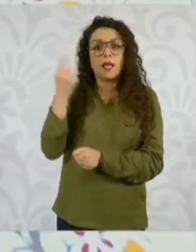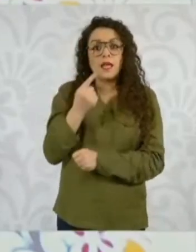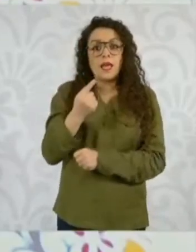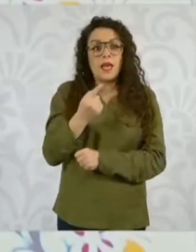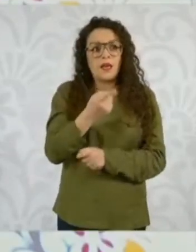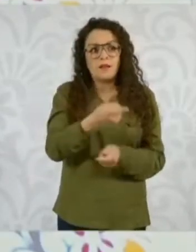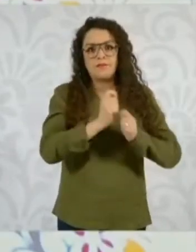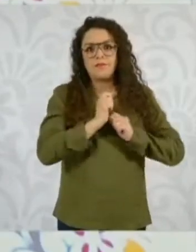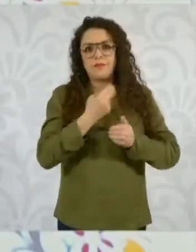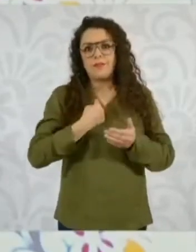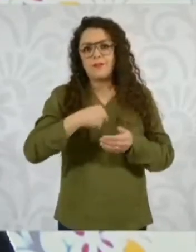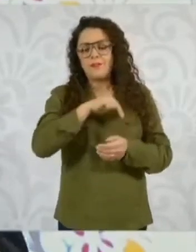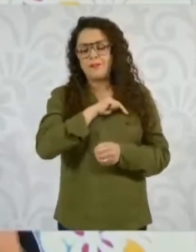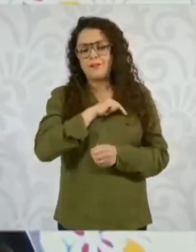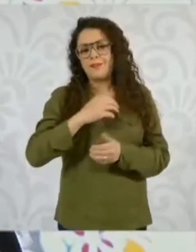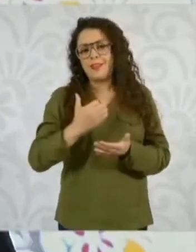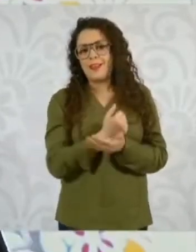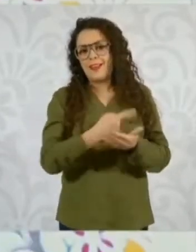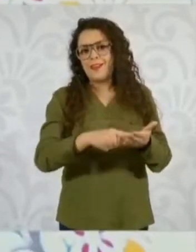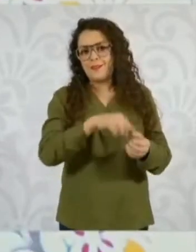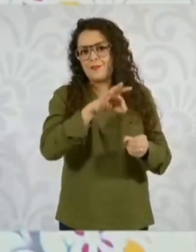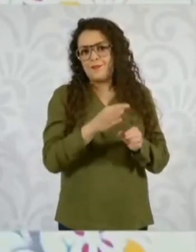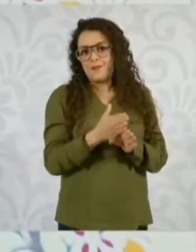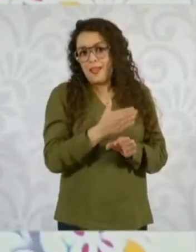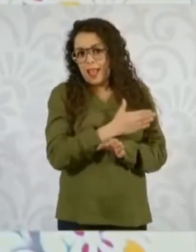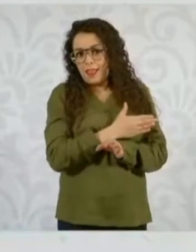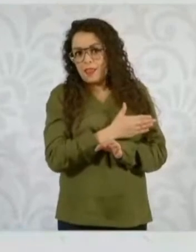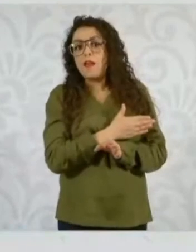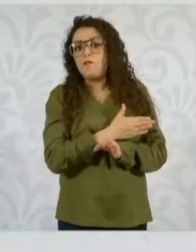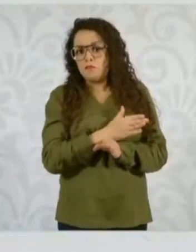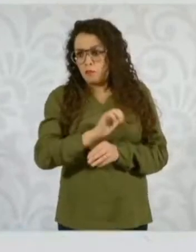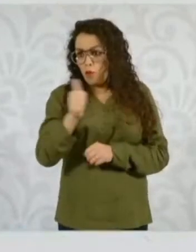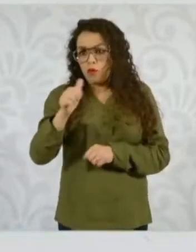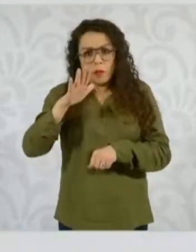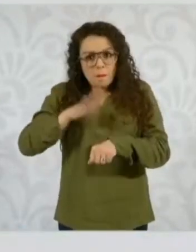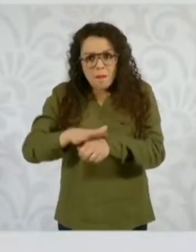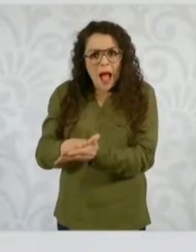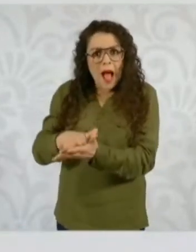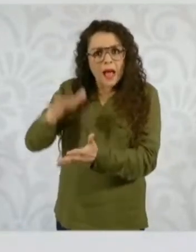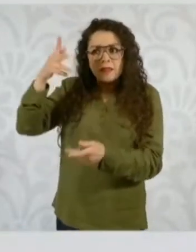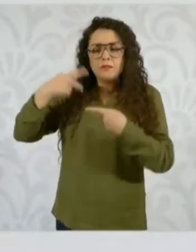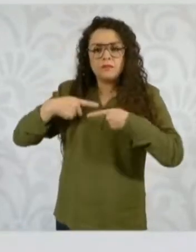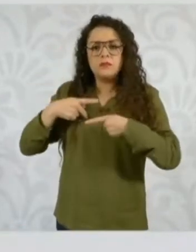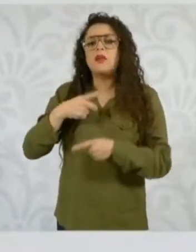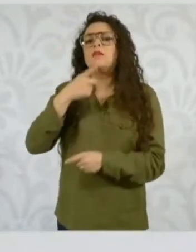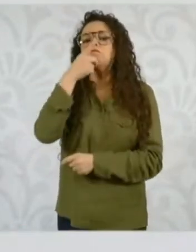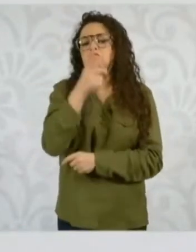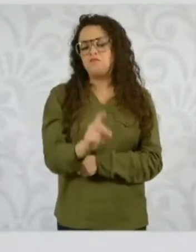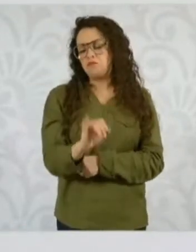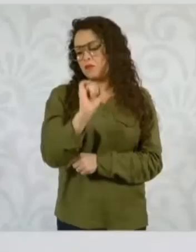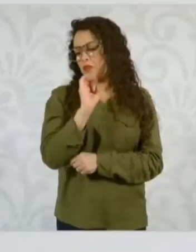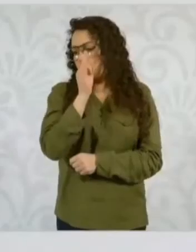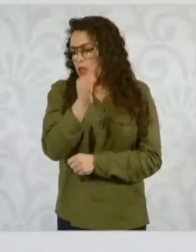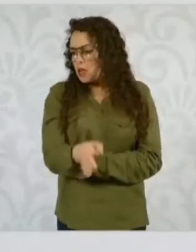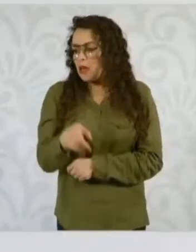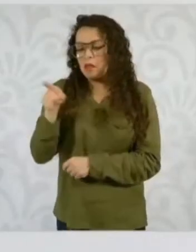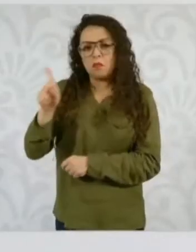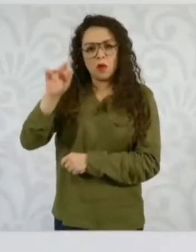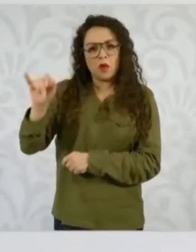Entonces, eso es por un lado. Ahora, tu primera pregunta, el tema de la militarización. ¿Qué garantiza? Primero,